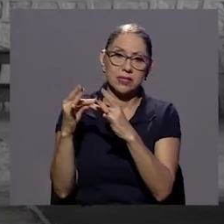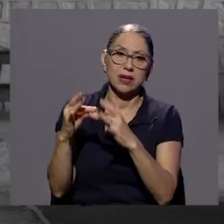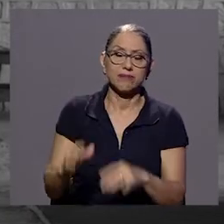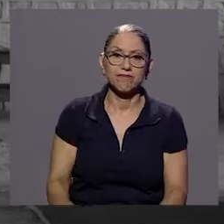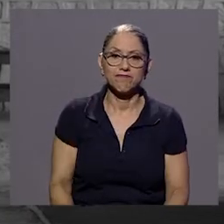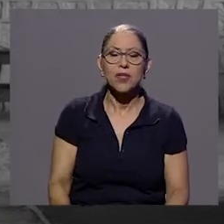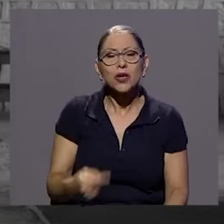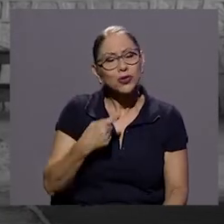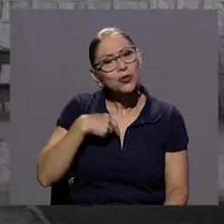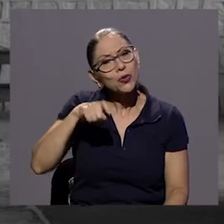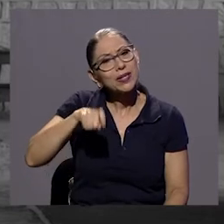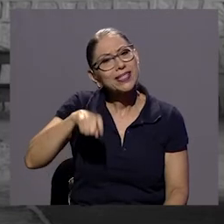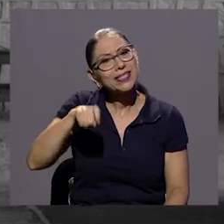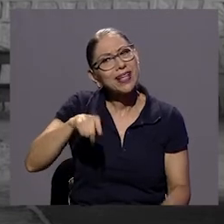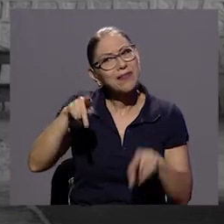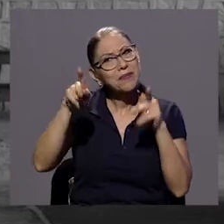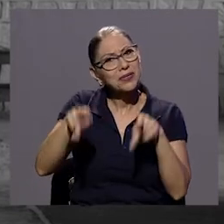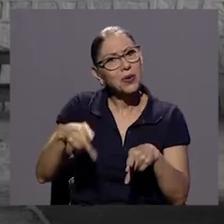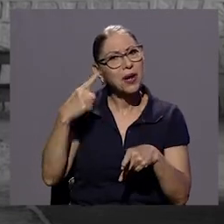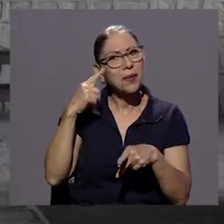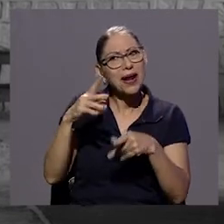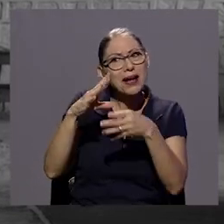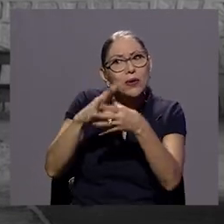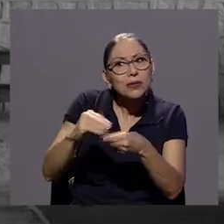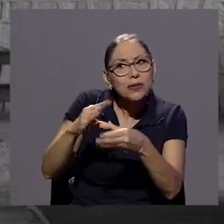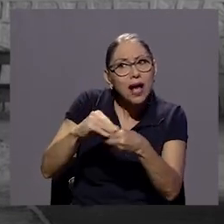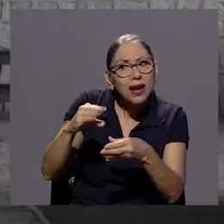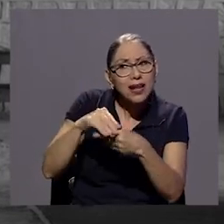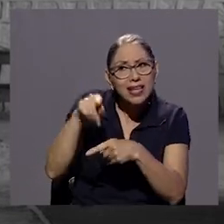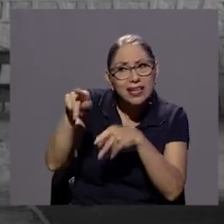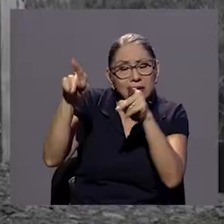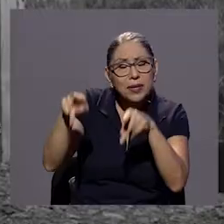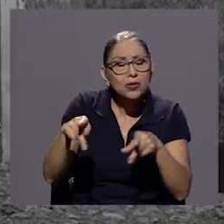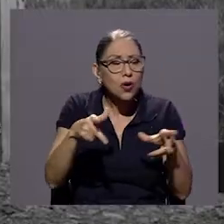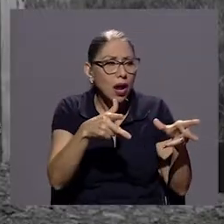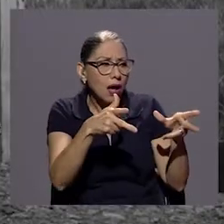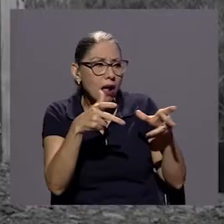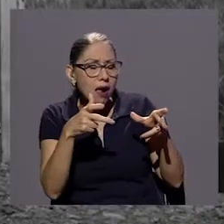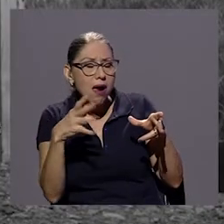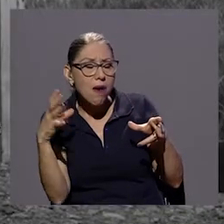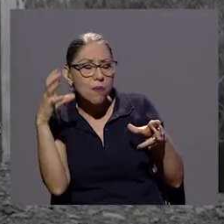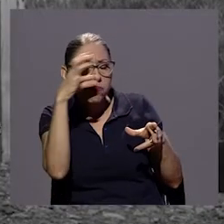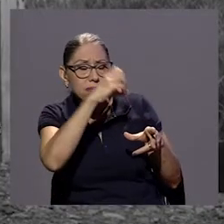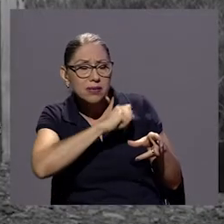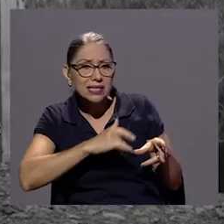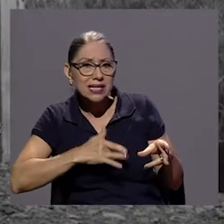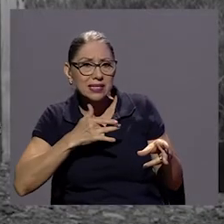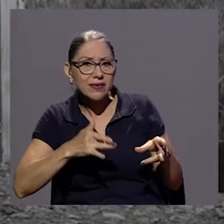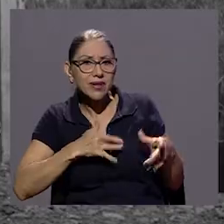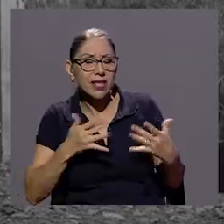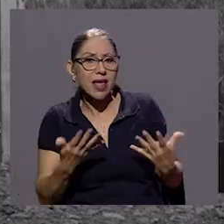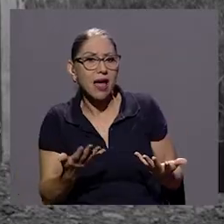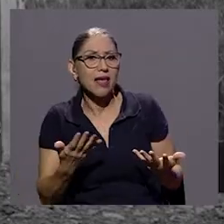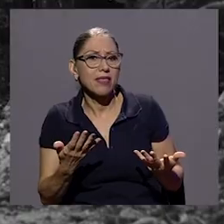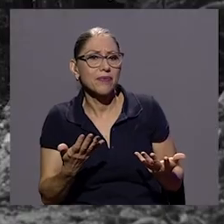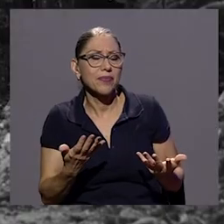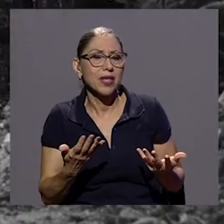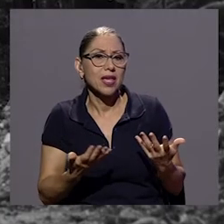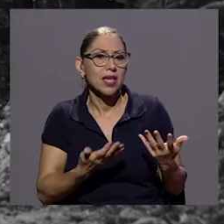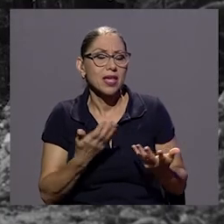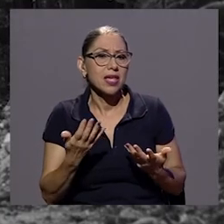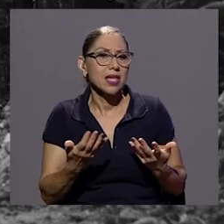necesitaba como a alguien para contar esta historia que sí tuviera una cierta sensibilidad y una cierta ¿cómo se dice? también como